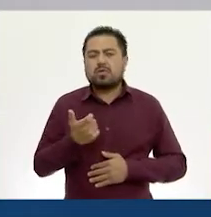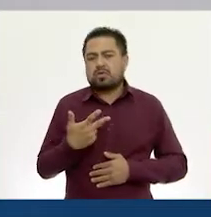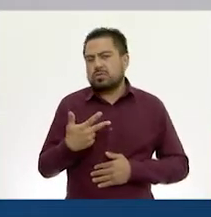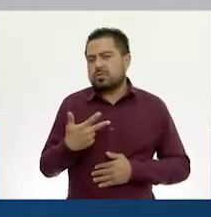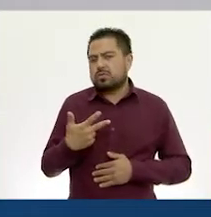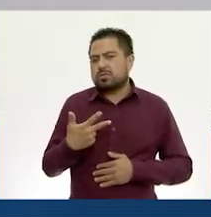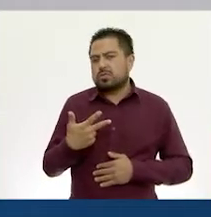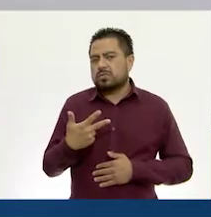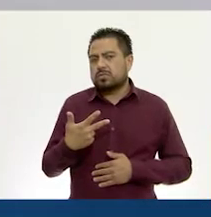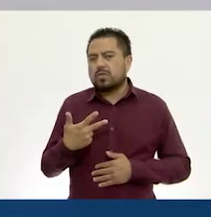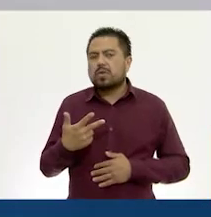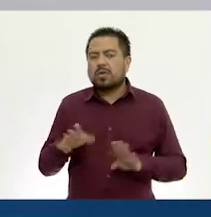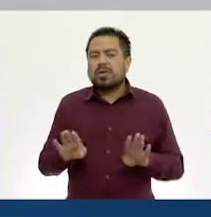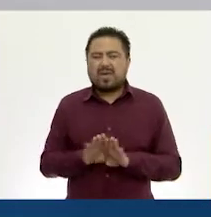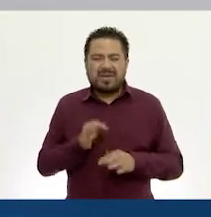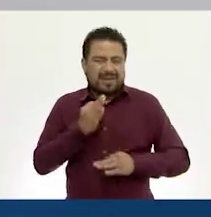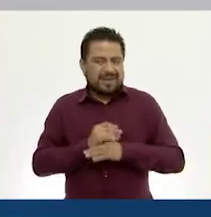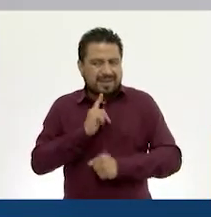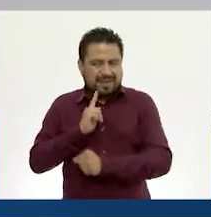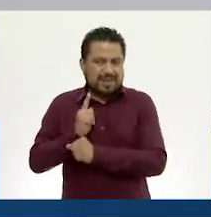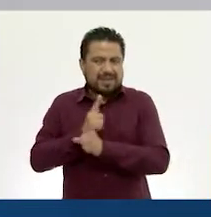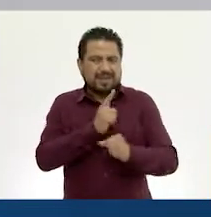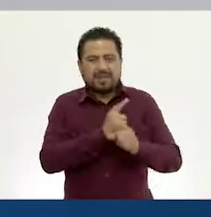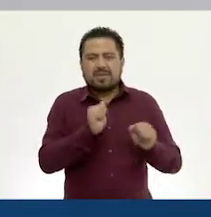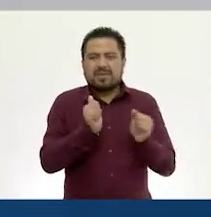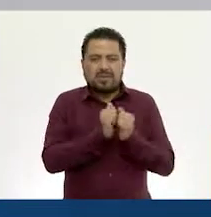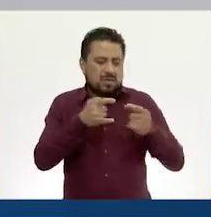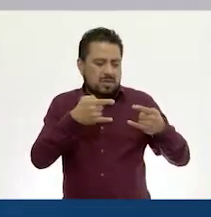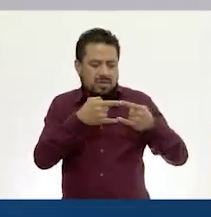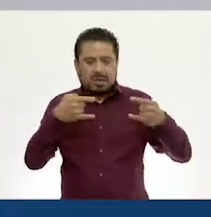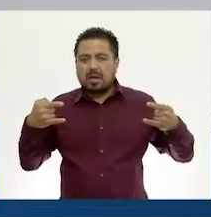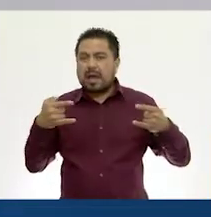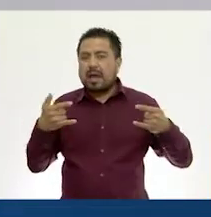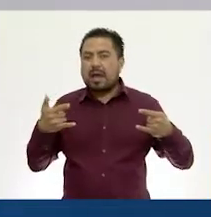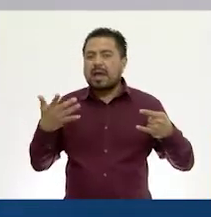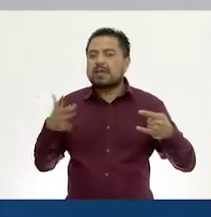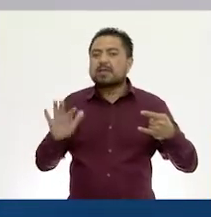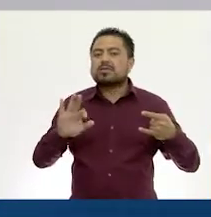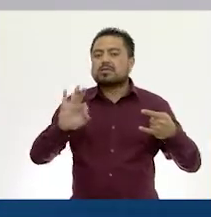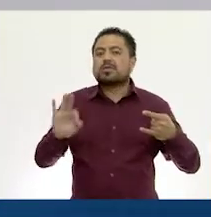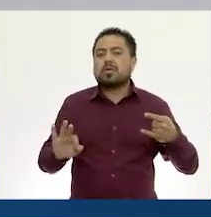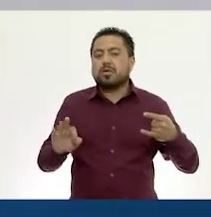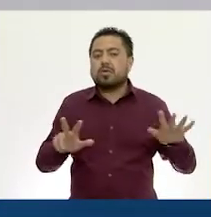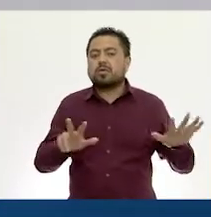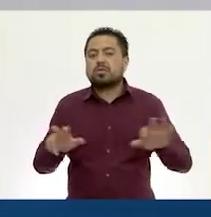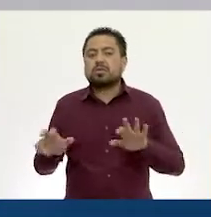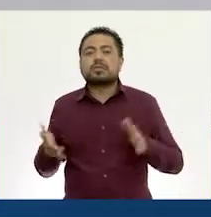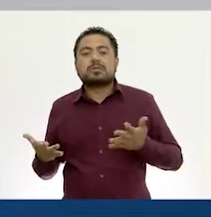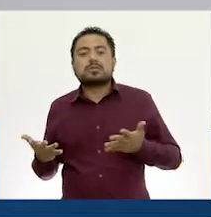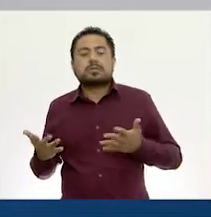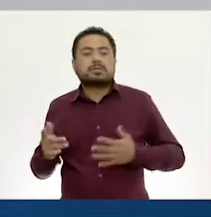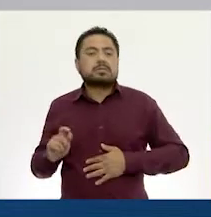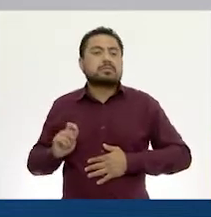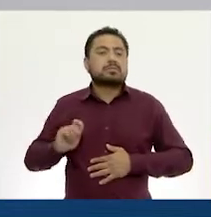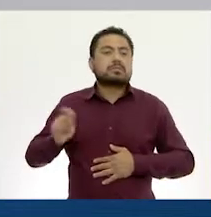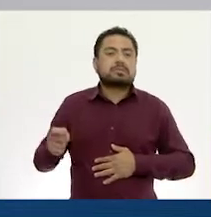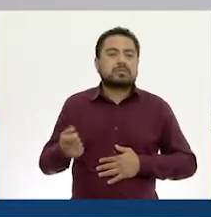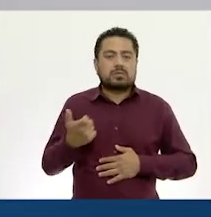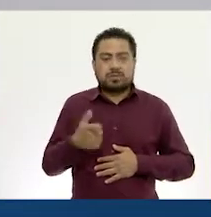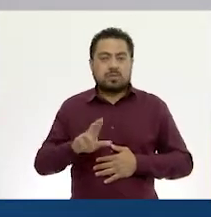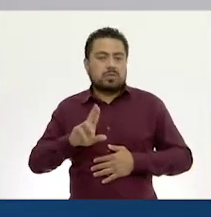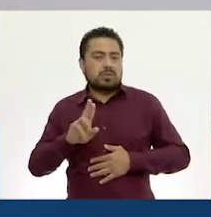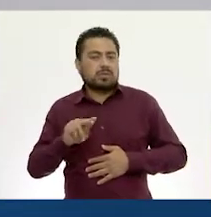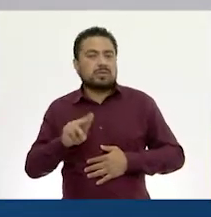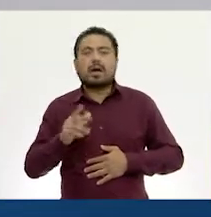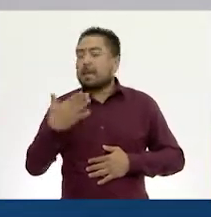8. Y como ya lo hemos visto con lo de los billetes, pues entonces el 10% de 800 sería... 80.